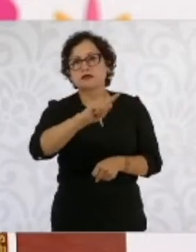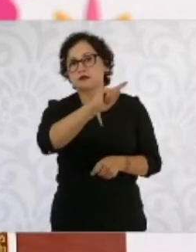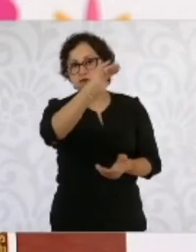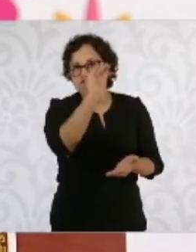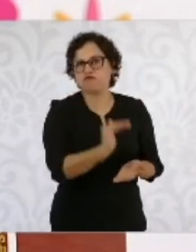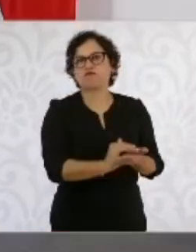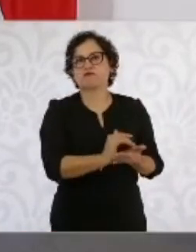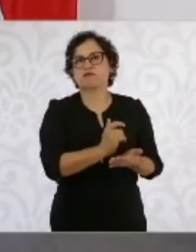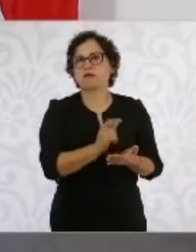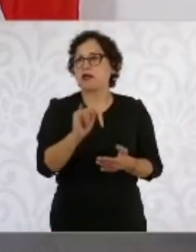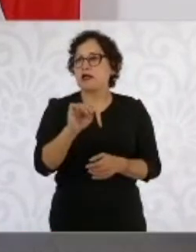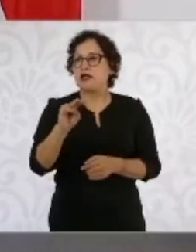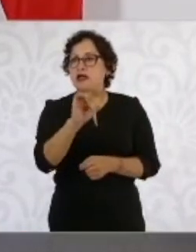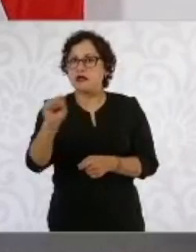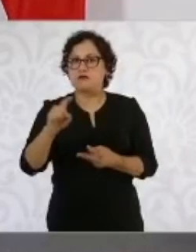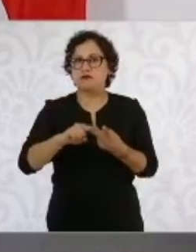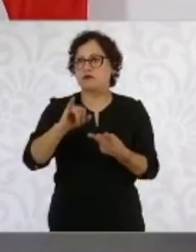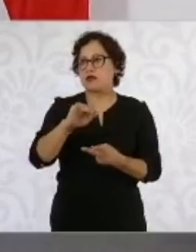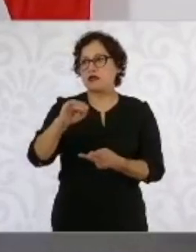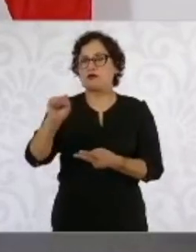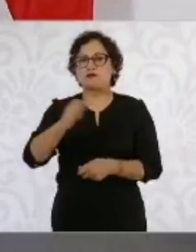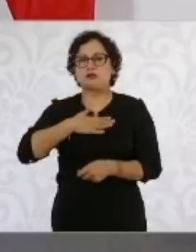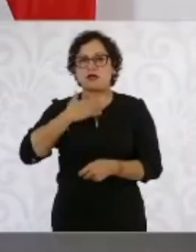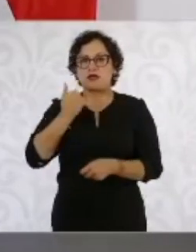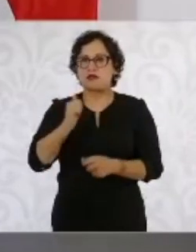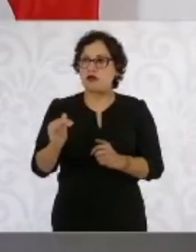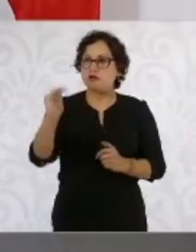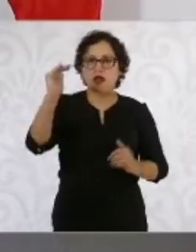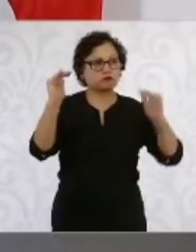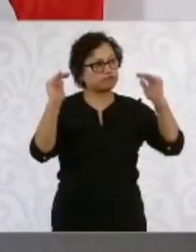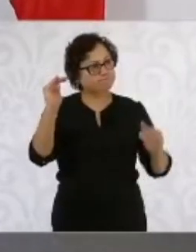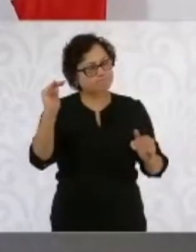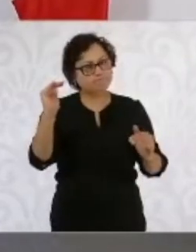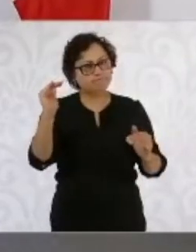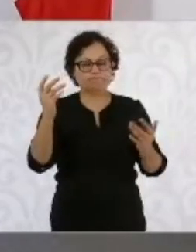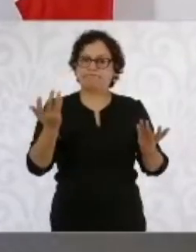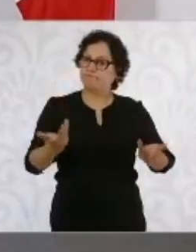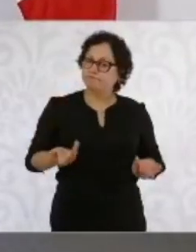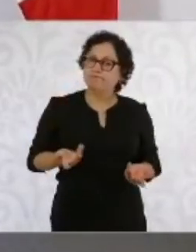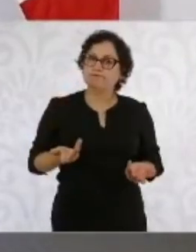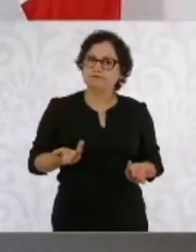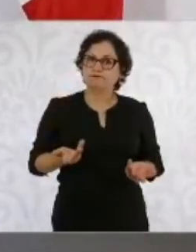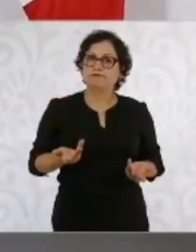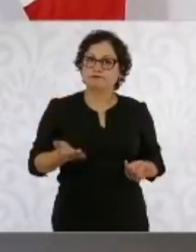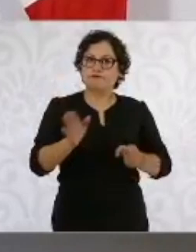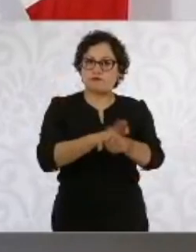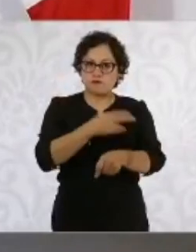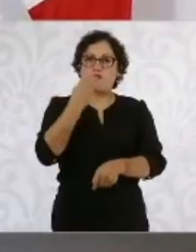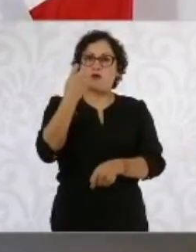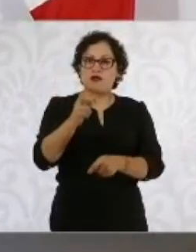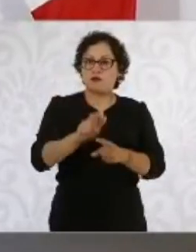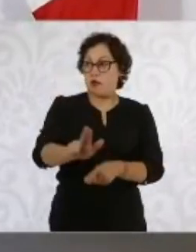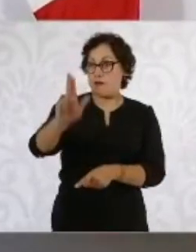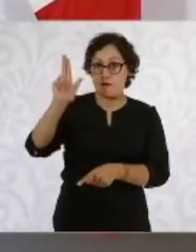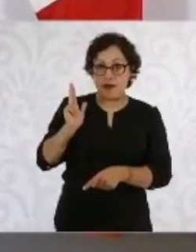el IMSS y con el IMSS Bienestar. Entonces, por eso el martes fue que